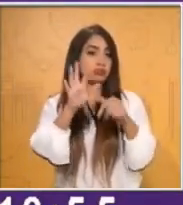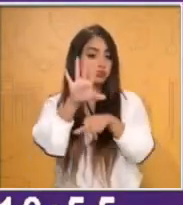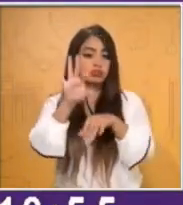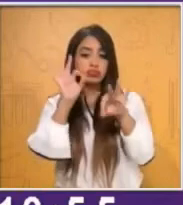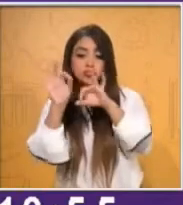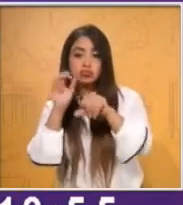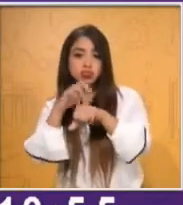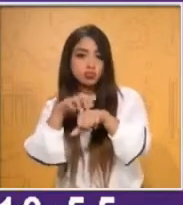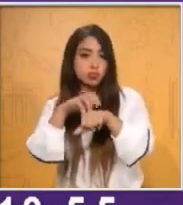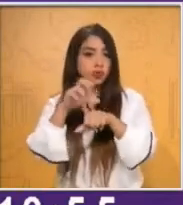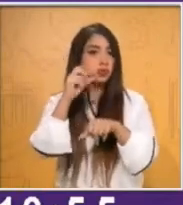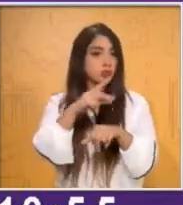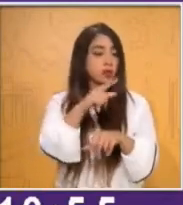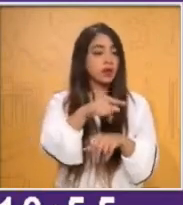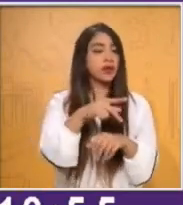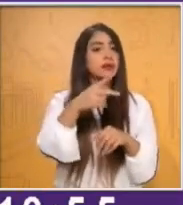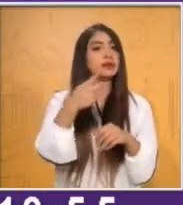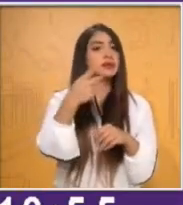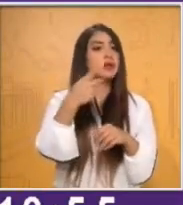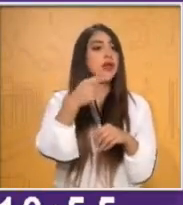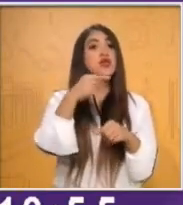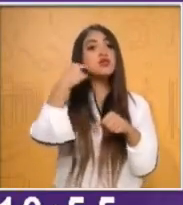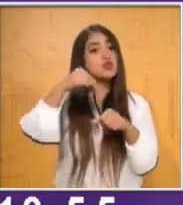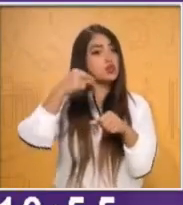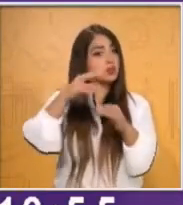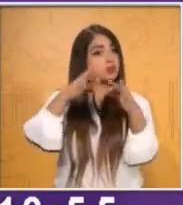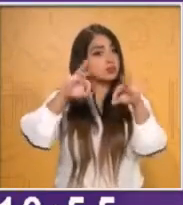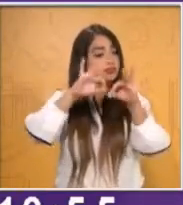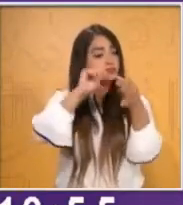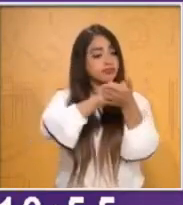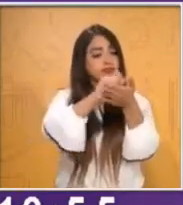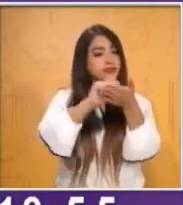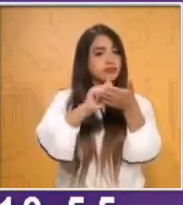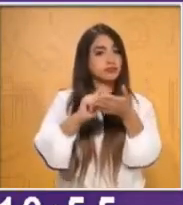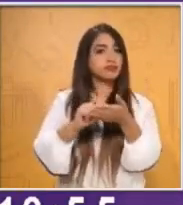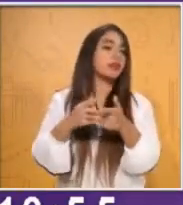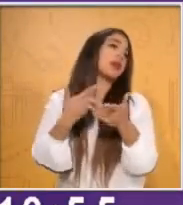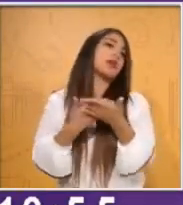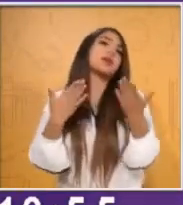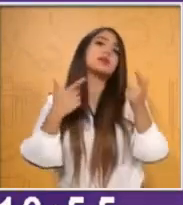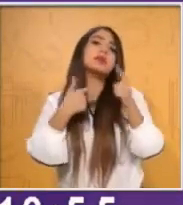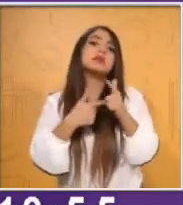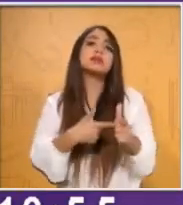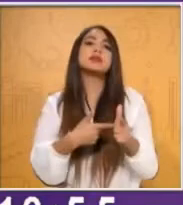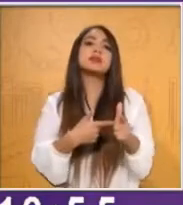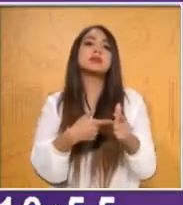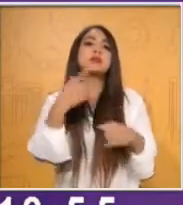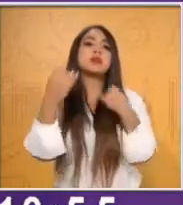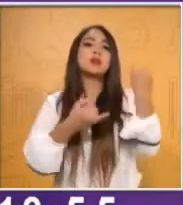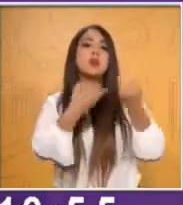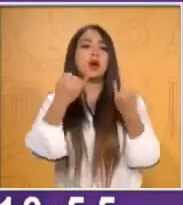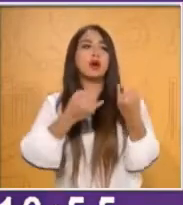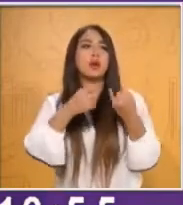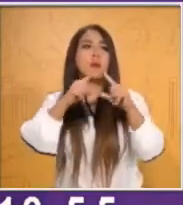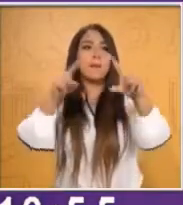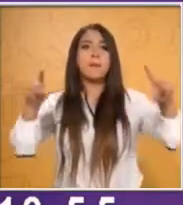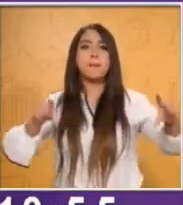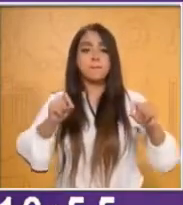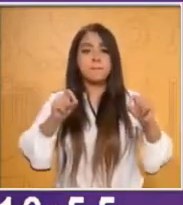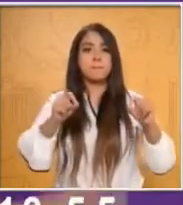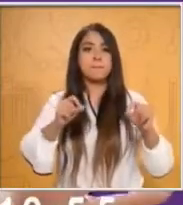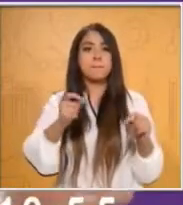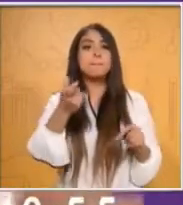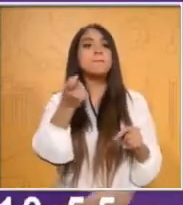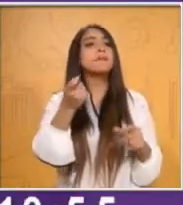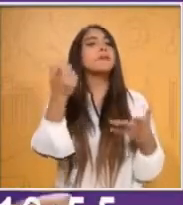nombre. Para continuar vamos a tomar otro juego de tarjetas para ver qué número sale e identificar quién ganó